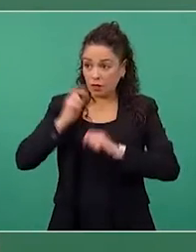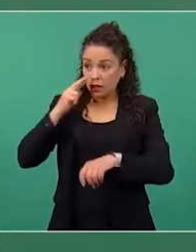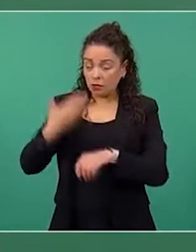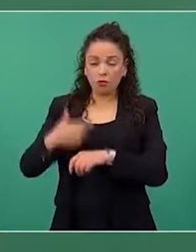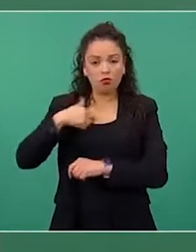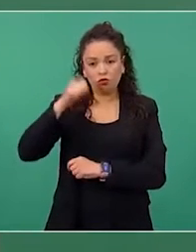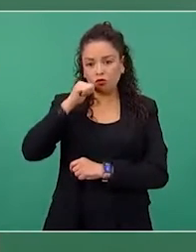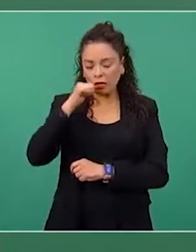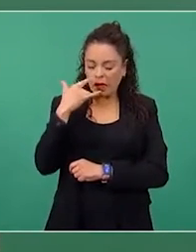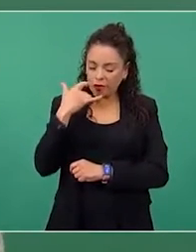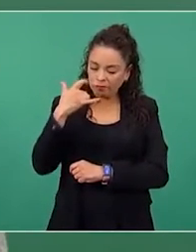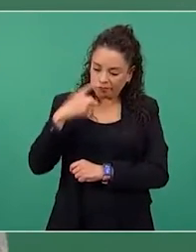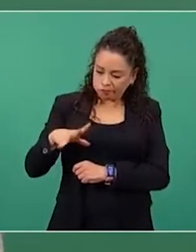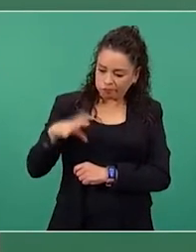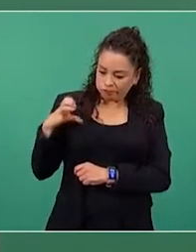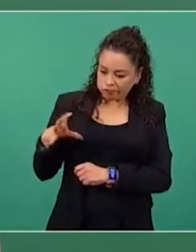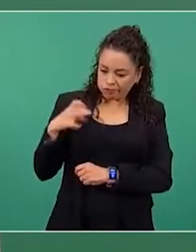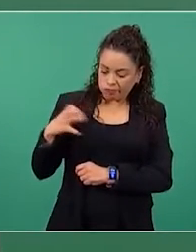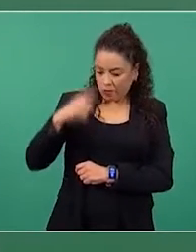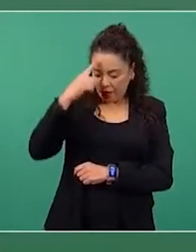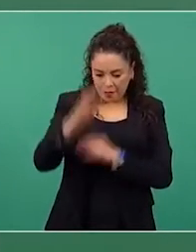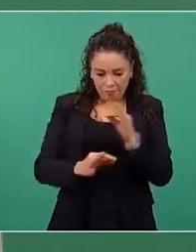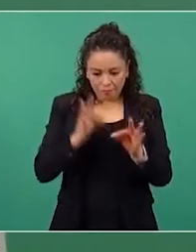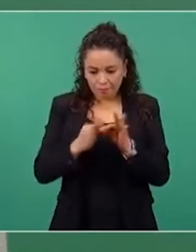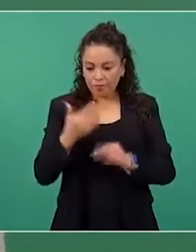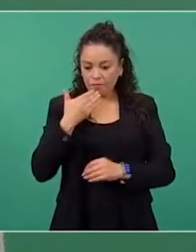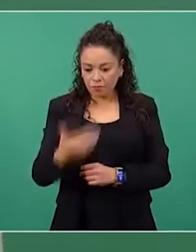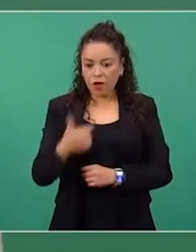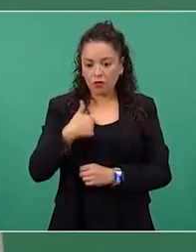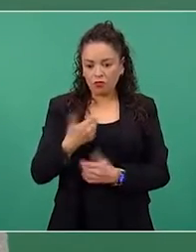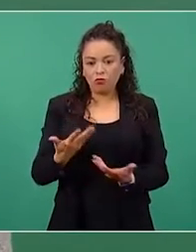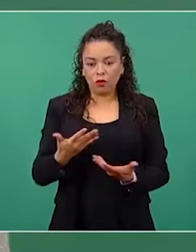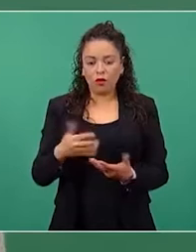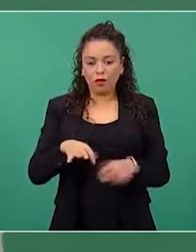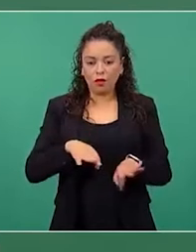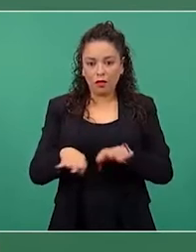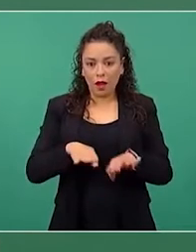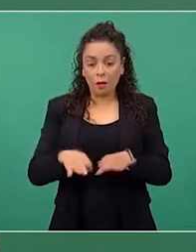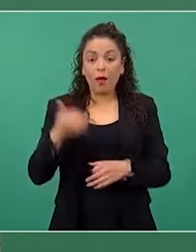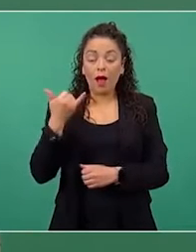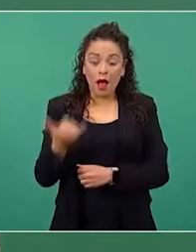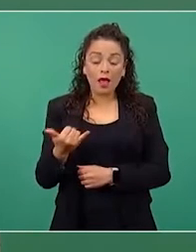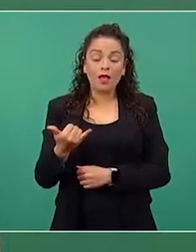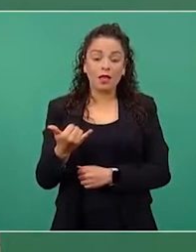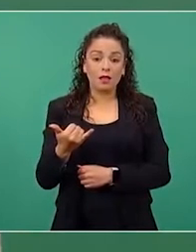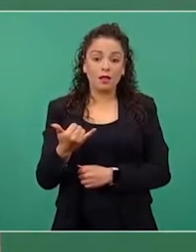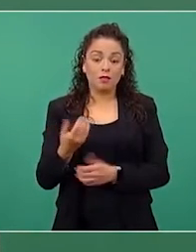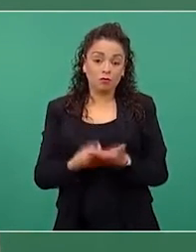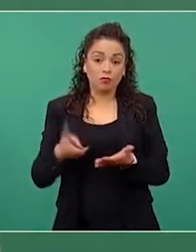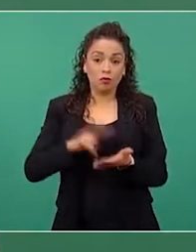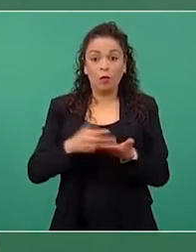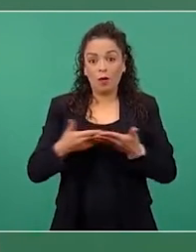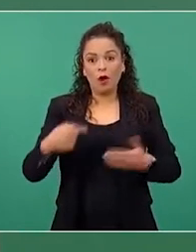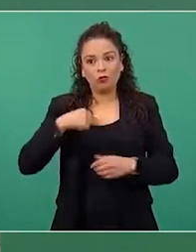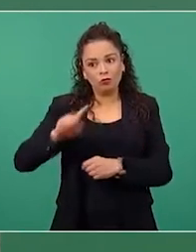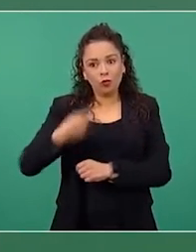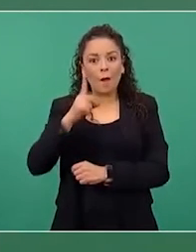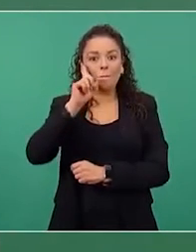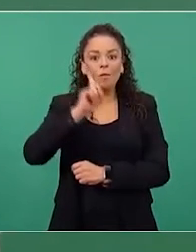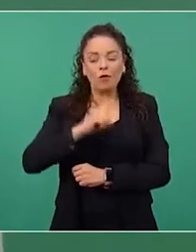cumplir como funcionaria, en este caso como mujer, para cumplir